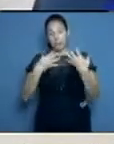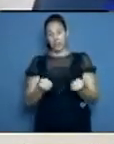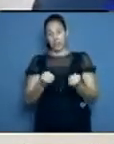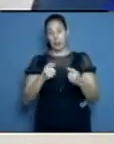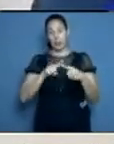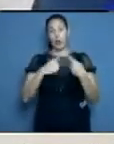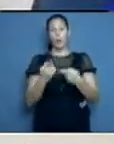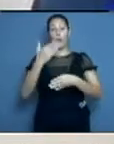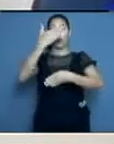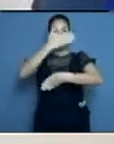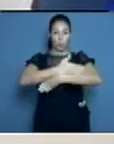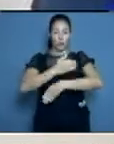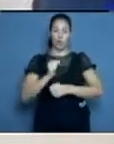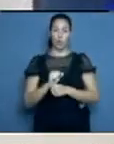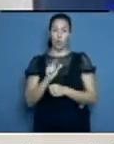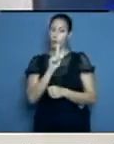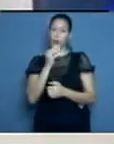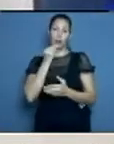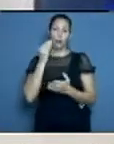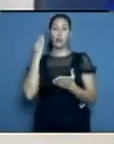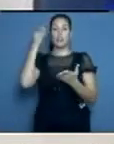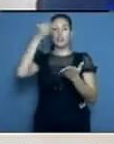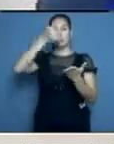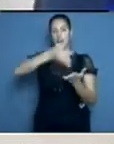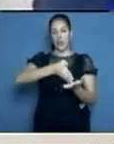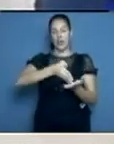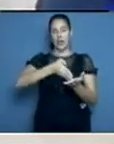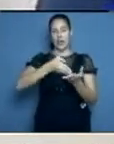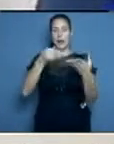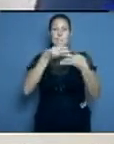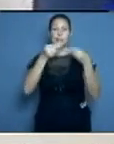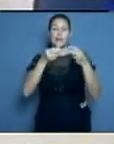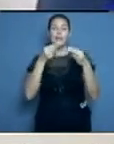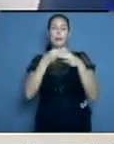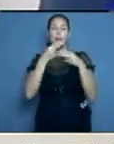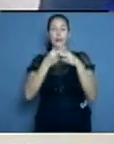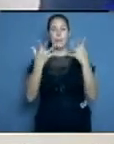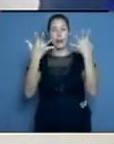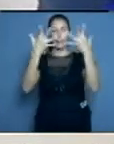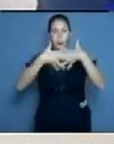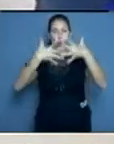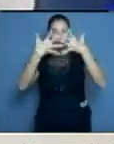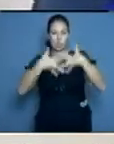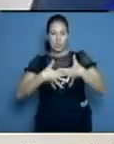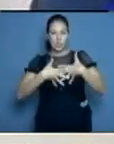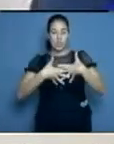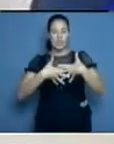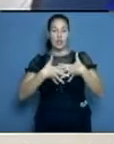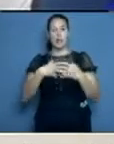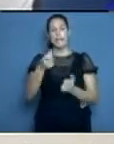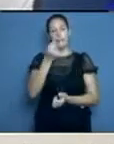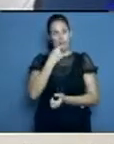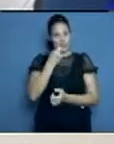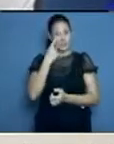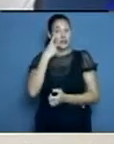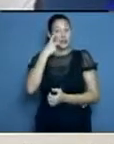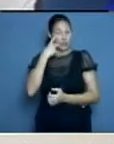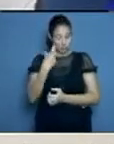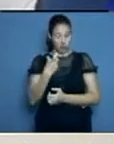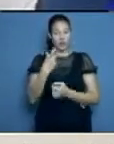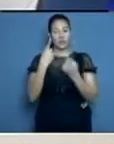un recurso necesario, un material gastable, es por las materias primas para producir estos medicamentos que hacen falta en